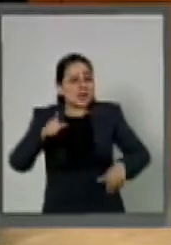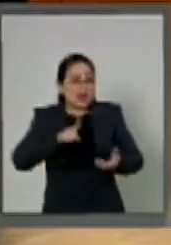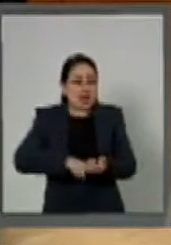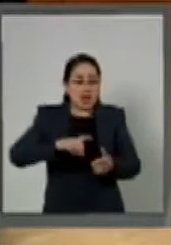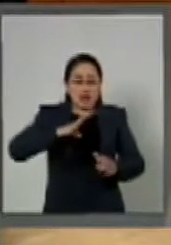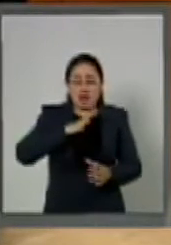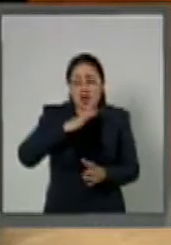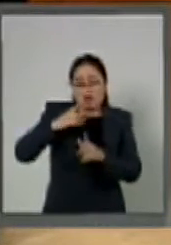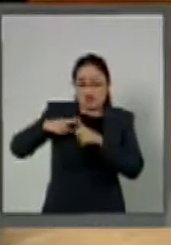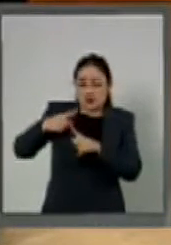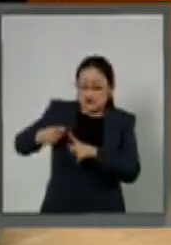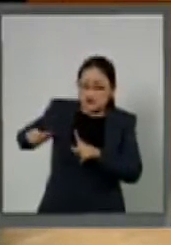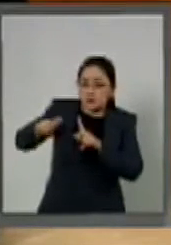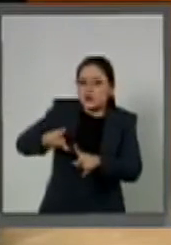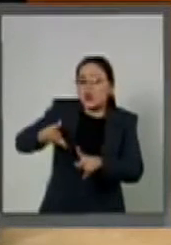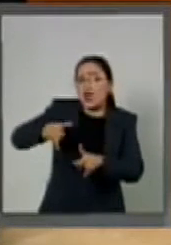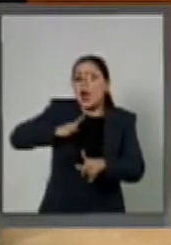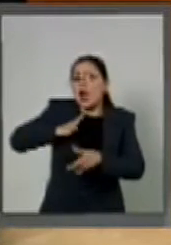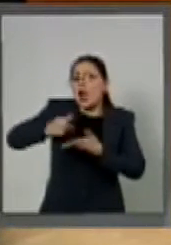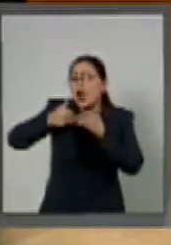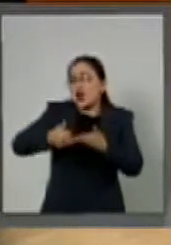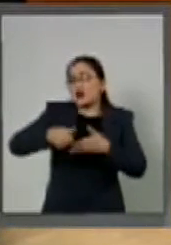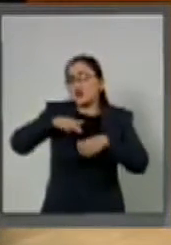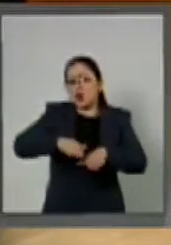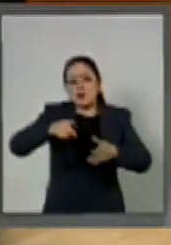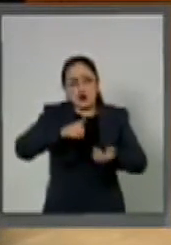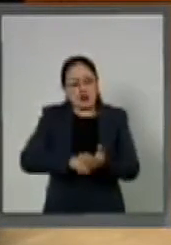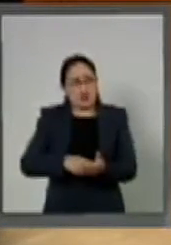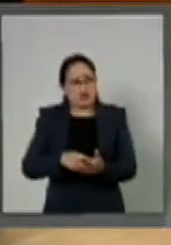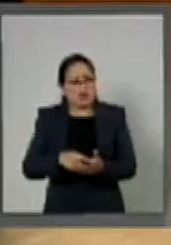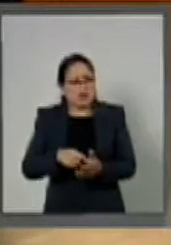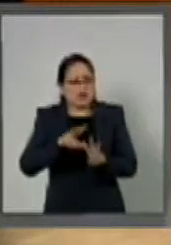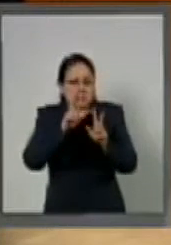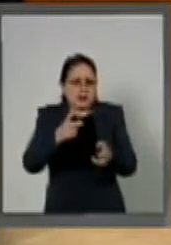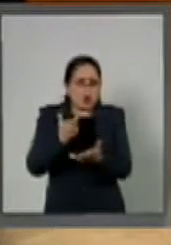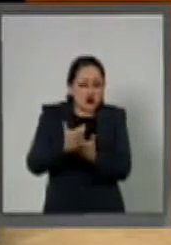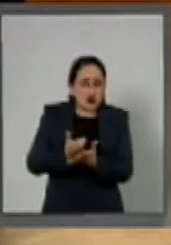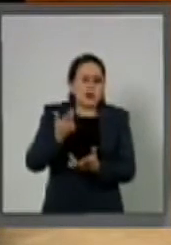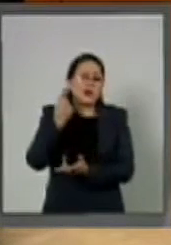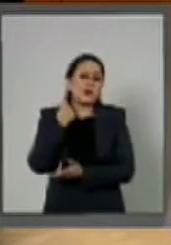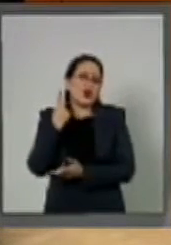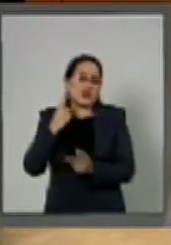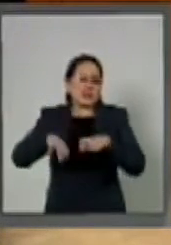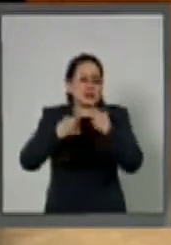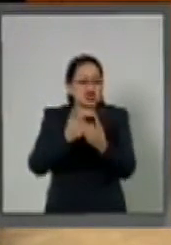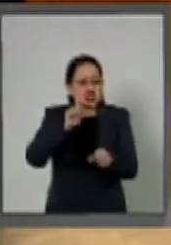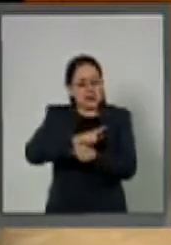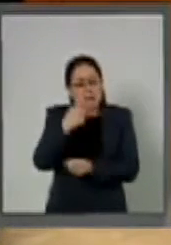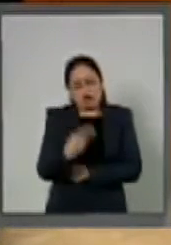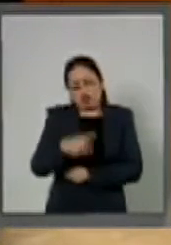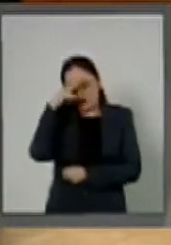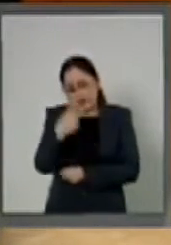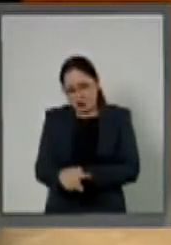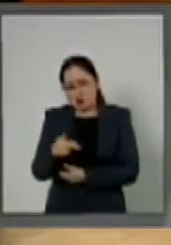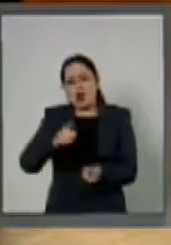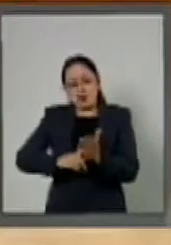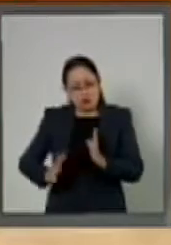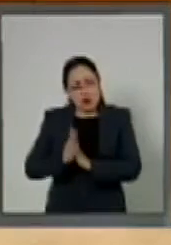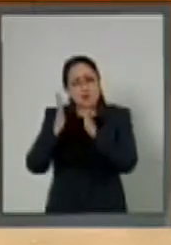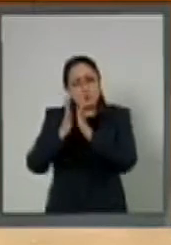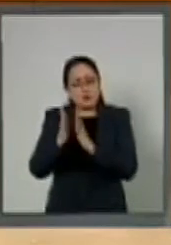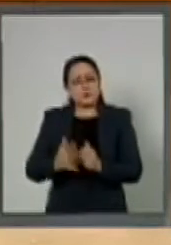contribuyen de manera determinante en la vida económica, en la vida política y social de nuestro país.